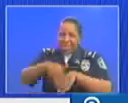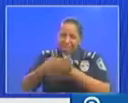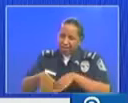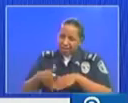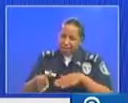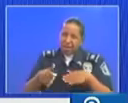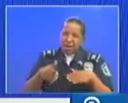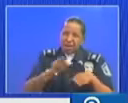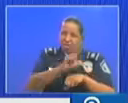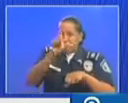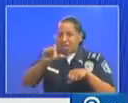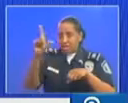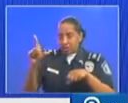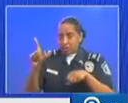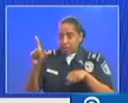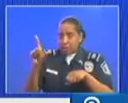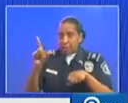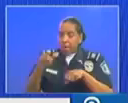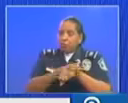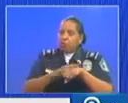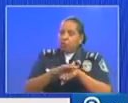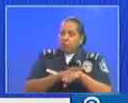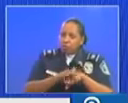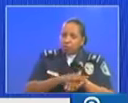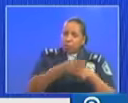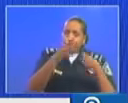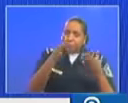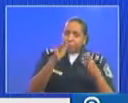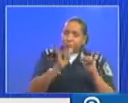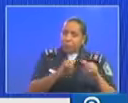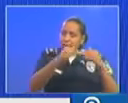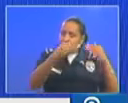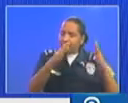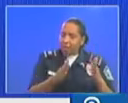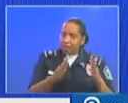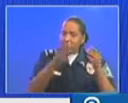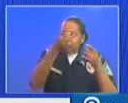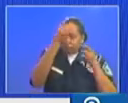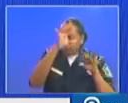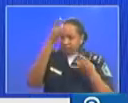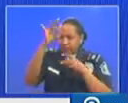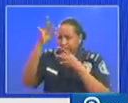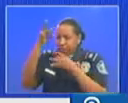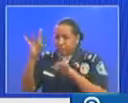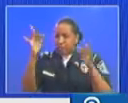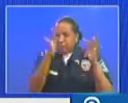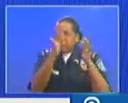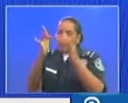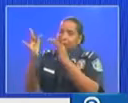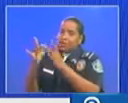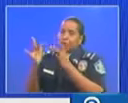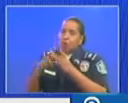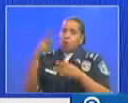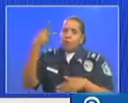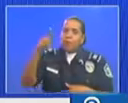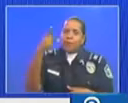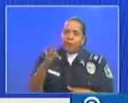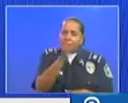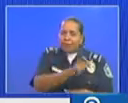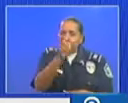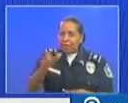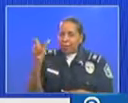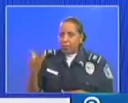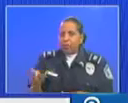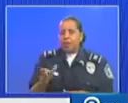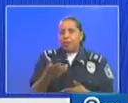nos llevan a contagio y cada contagio lamentablemente tenemos un riego en la vida de cada una de las